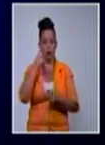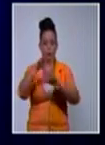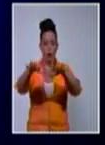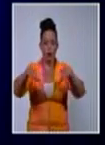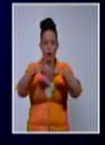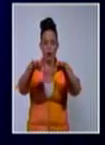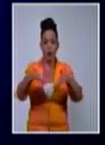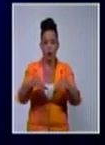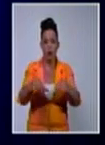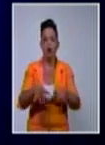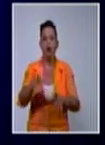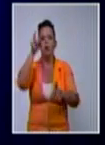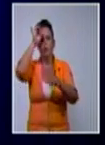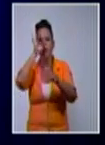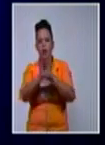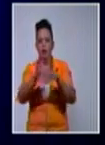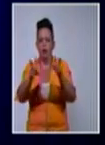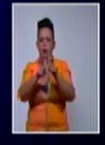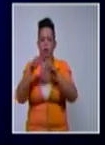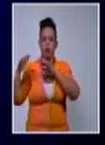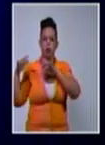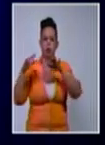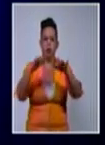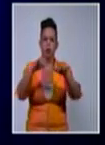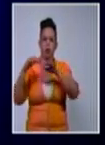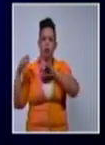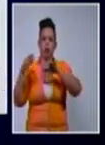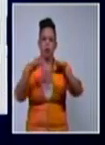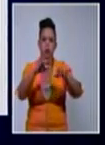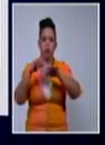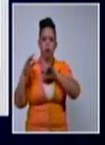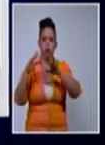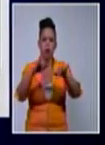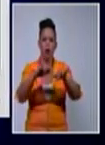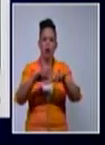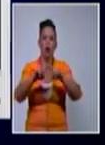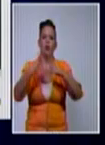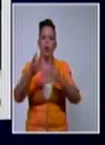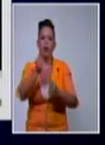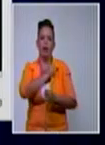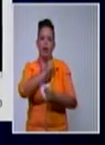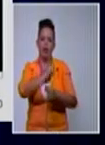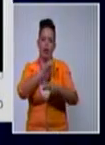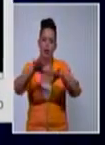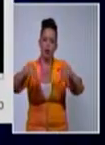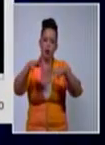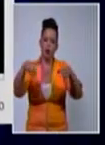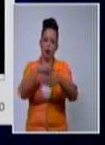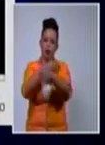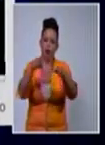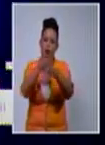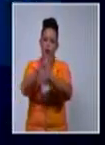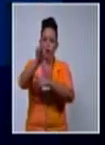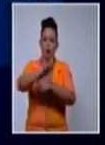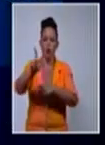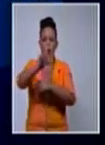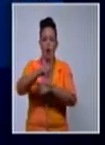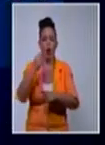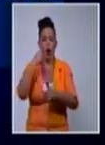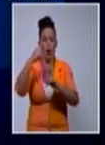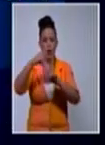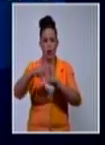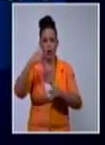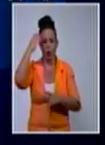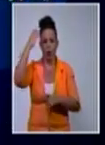sumarían a lo que sería considerado para entonces un estallido social. Objetivo del gobierno de Estados Unidos en